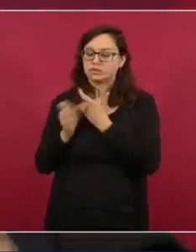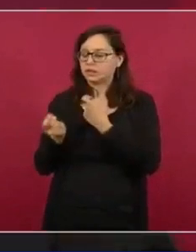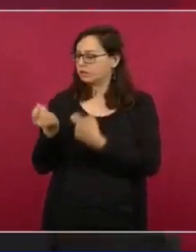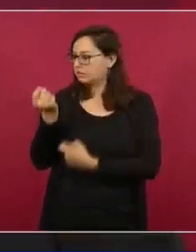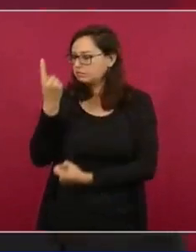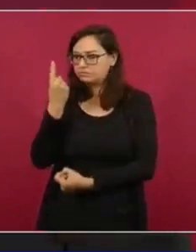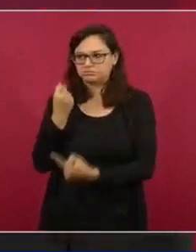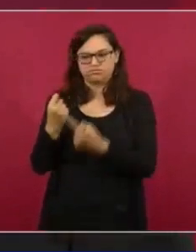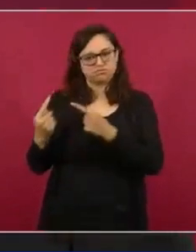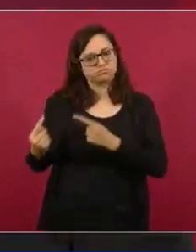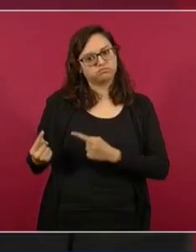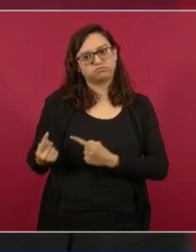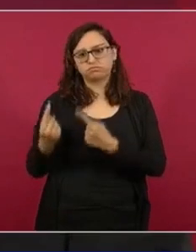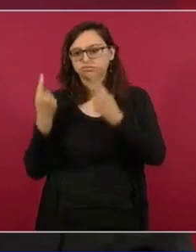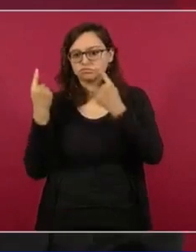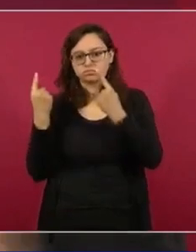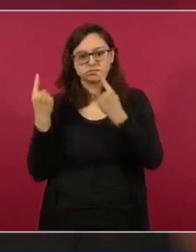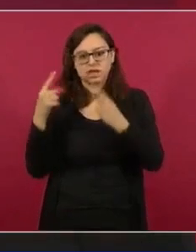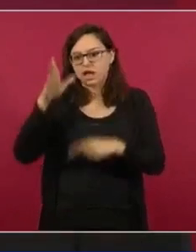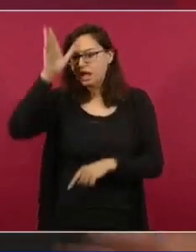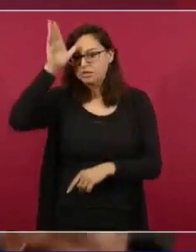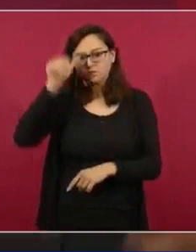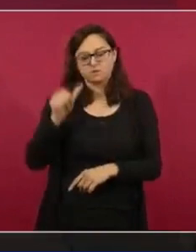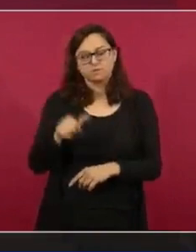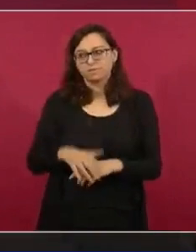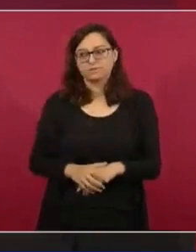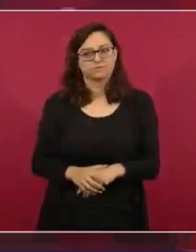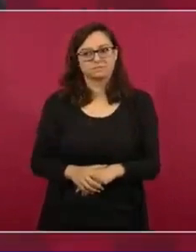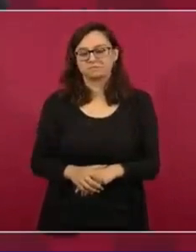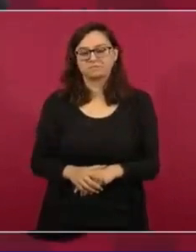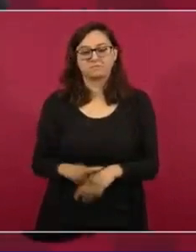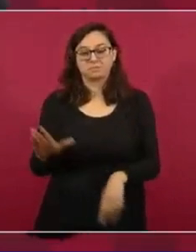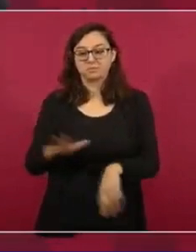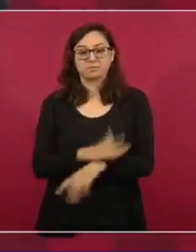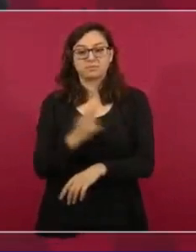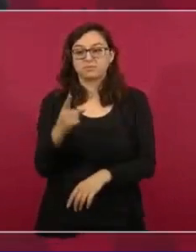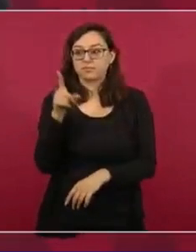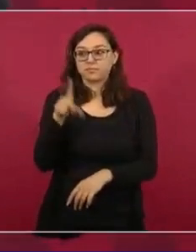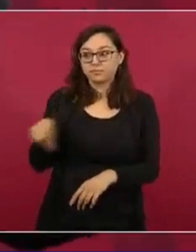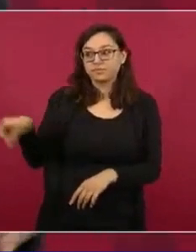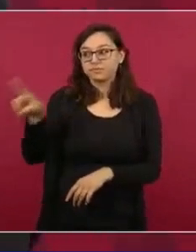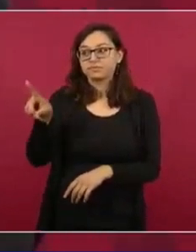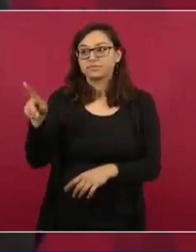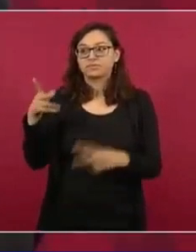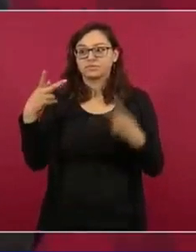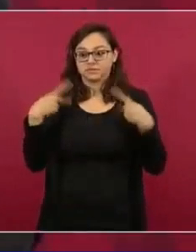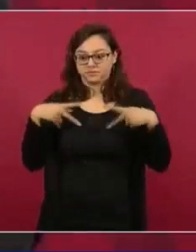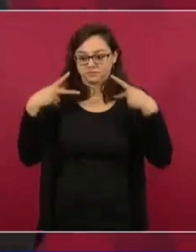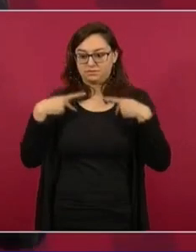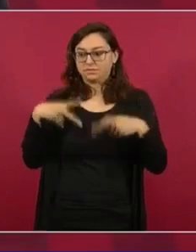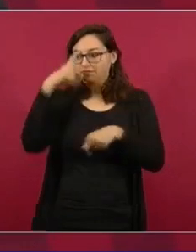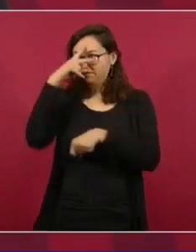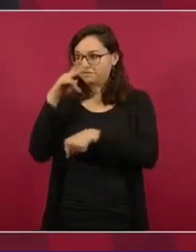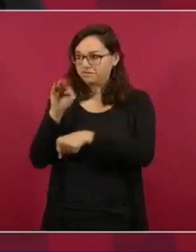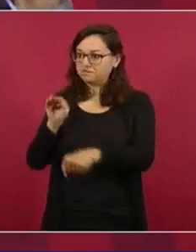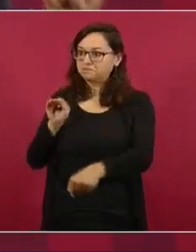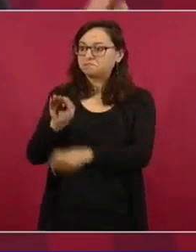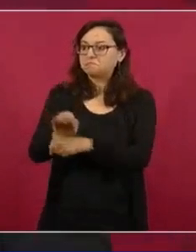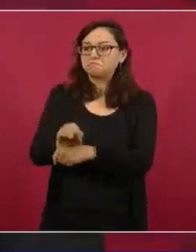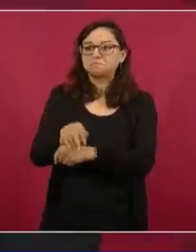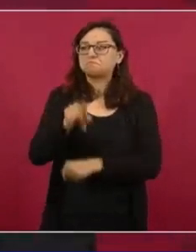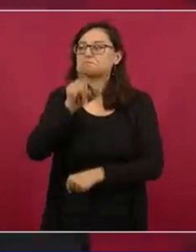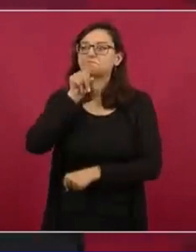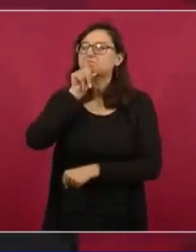que en vez de representar a los mexicanos, representan